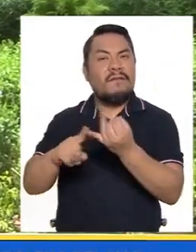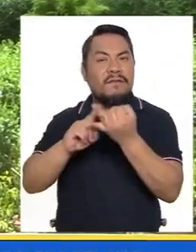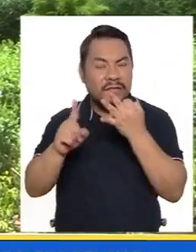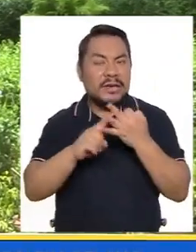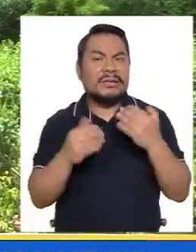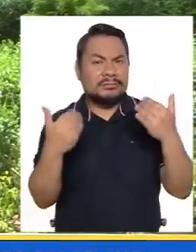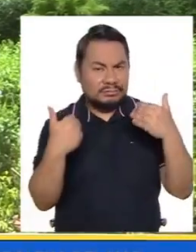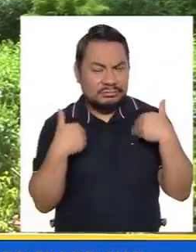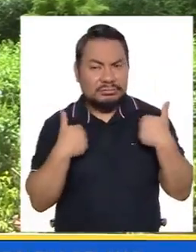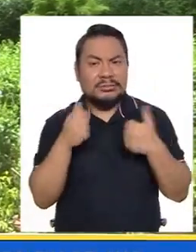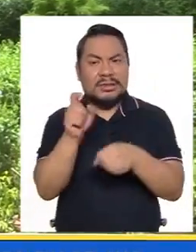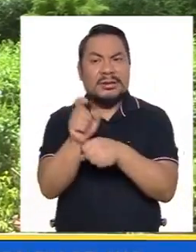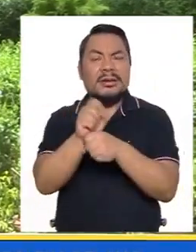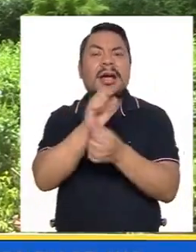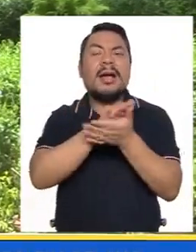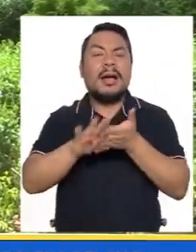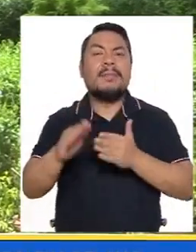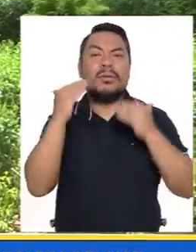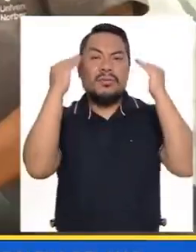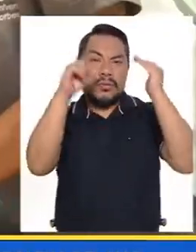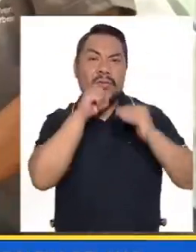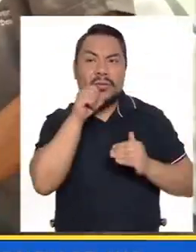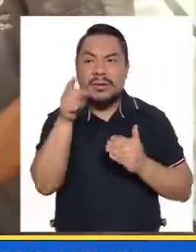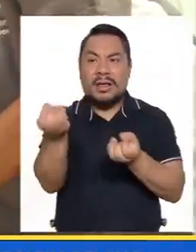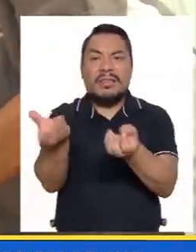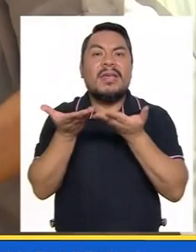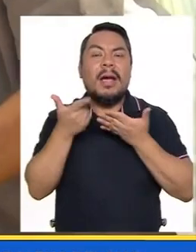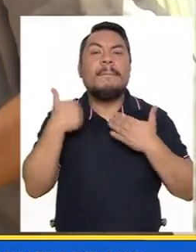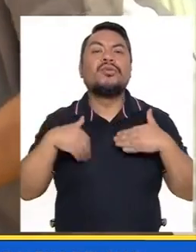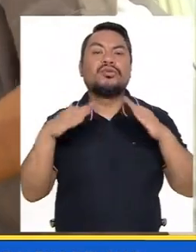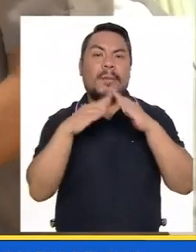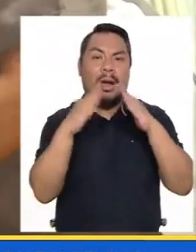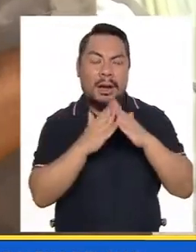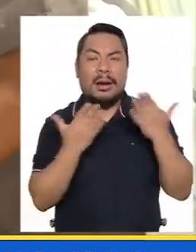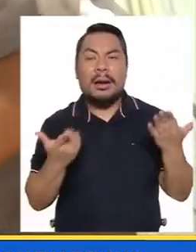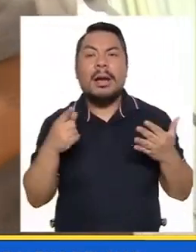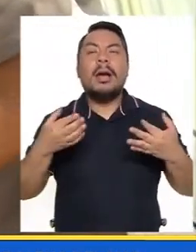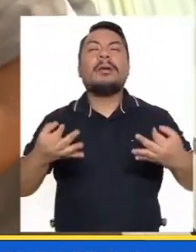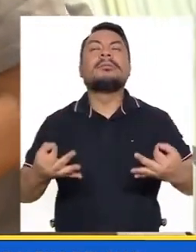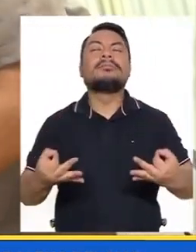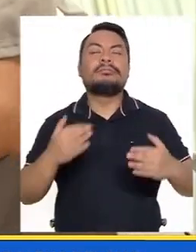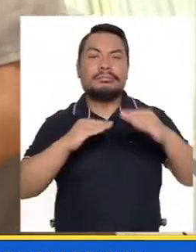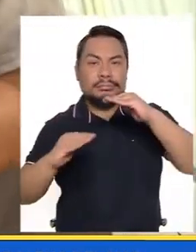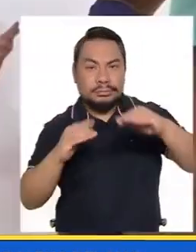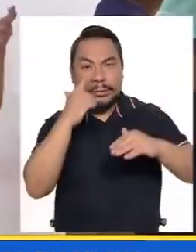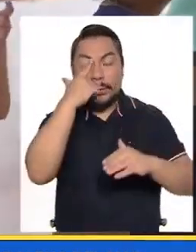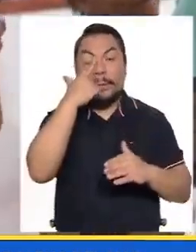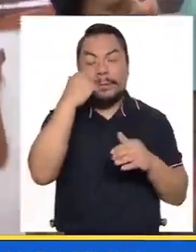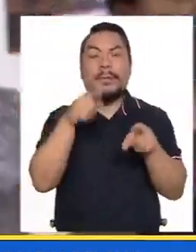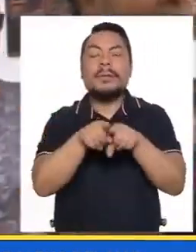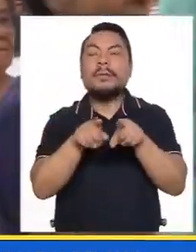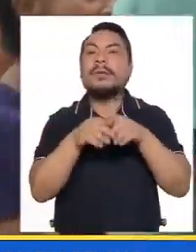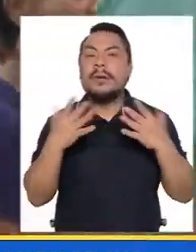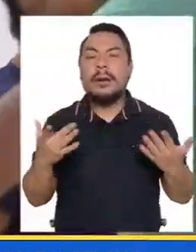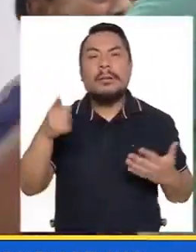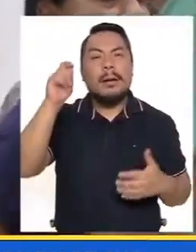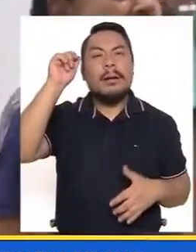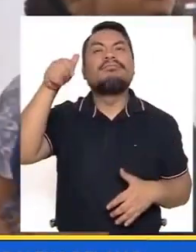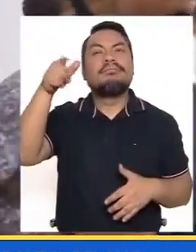tenemos talleres totalmente gratuitos para el adulto mayor que los brinda la Municipalidad, como yoga terapéutico, como